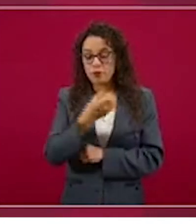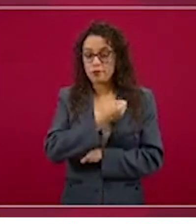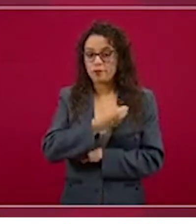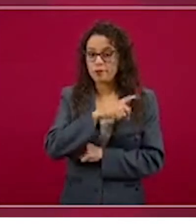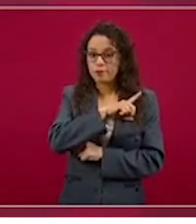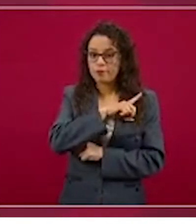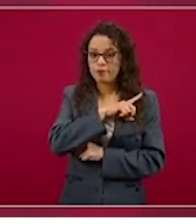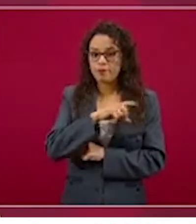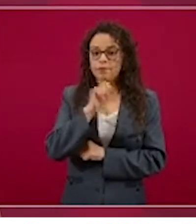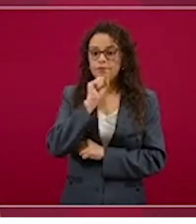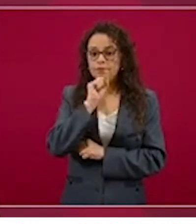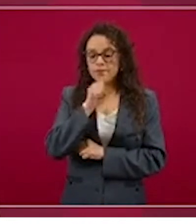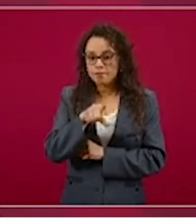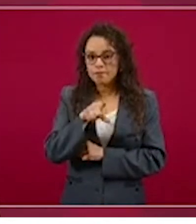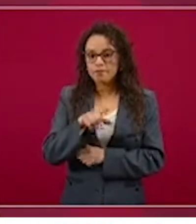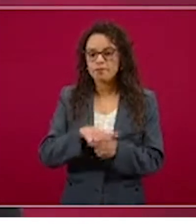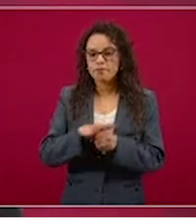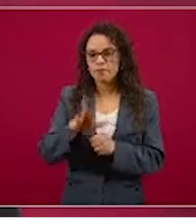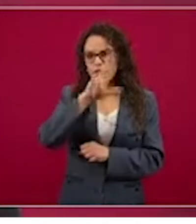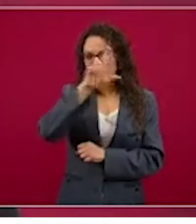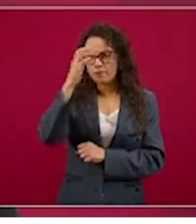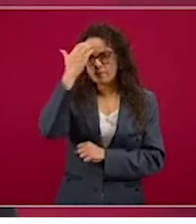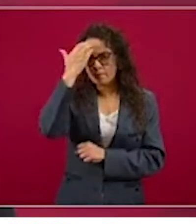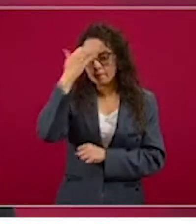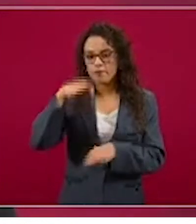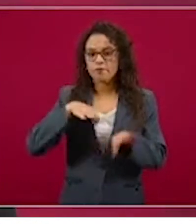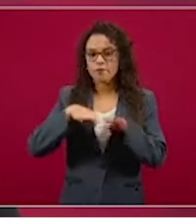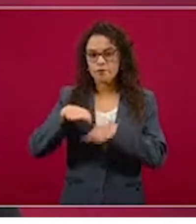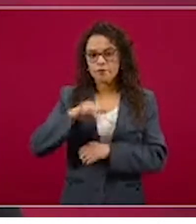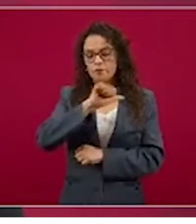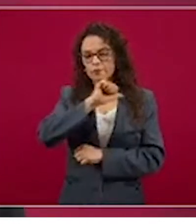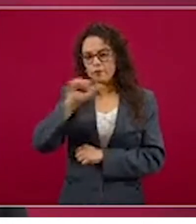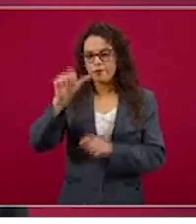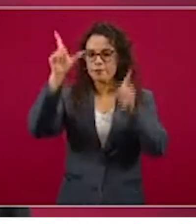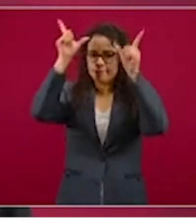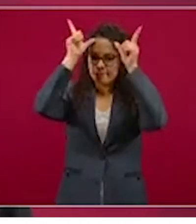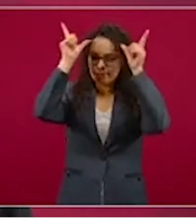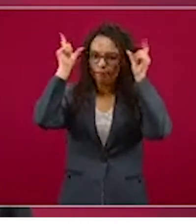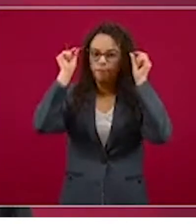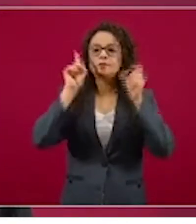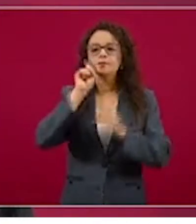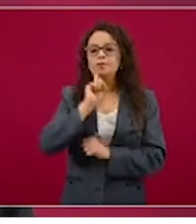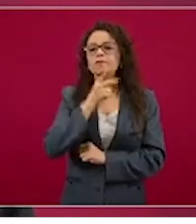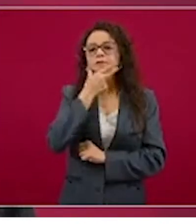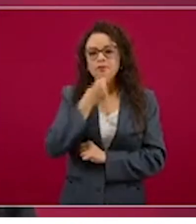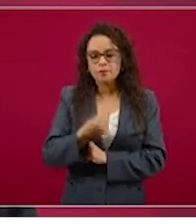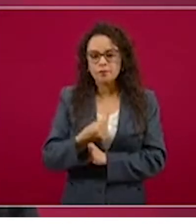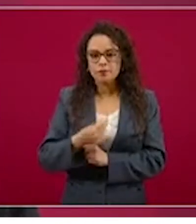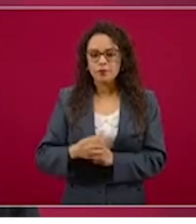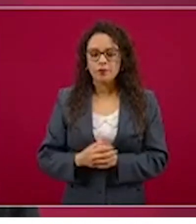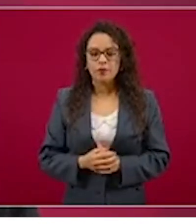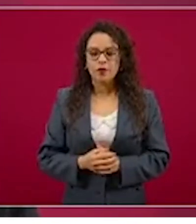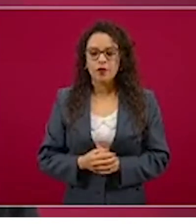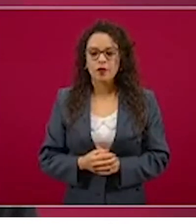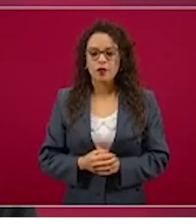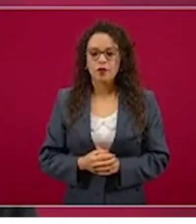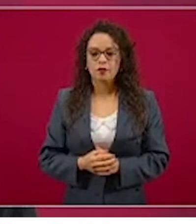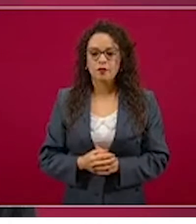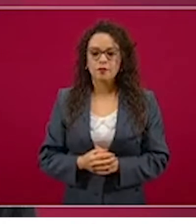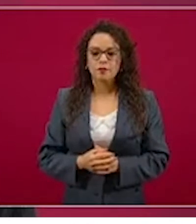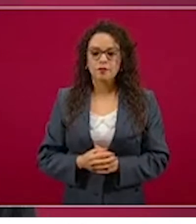la labor de enfermeros, de enfermeras. Este año